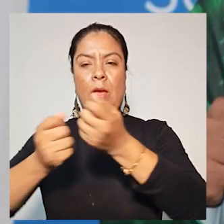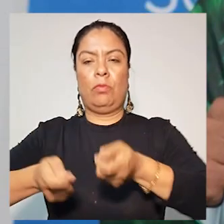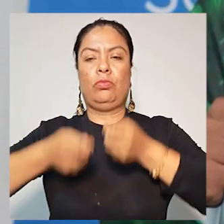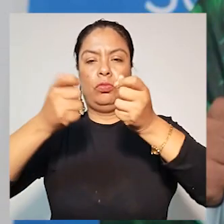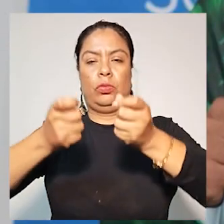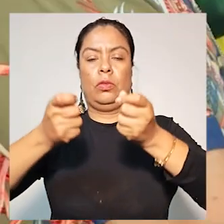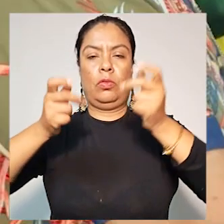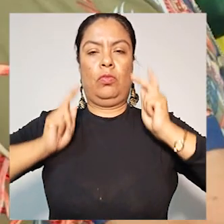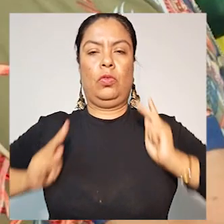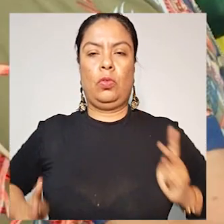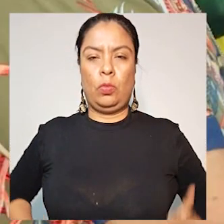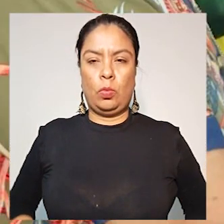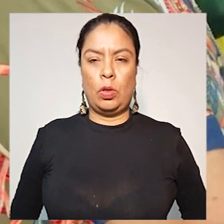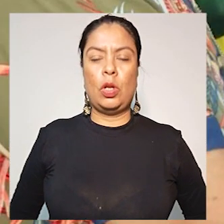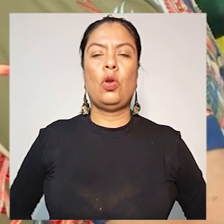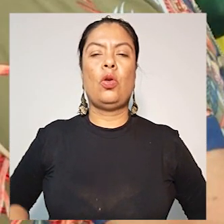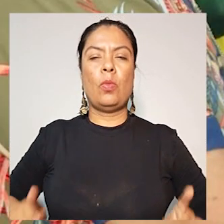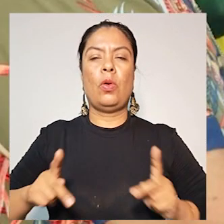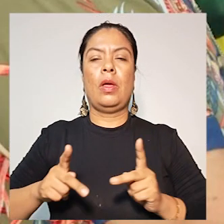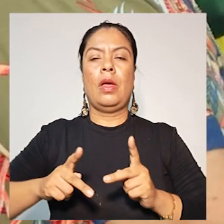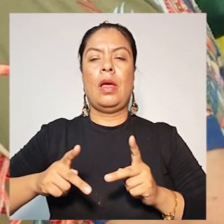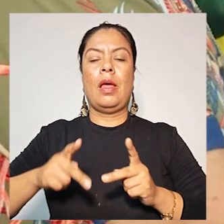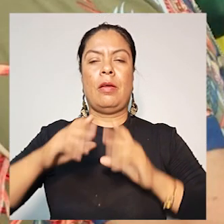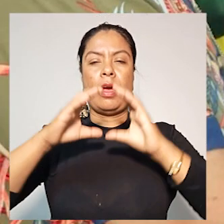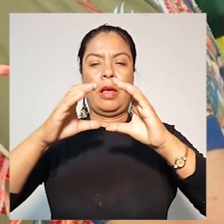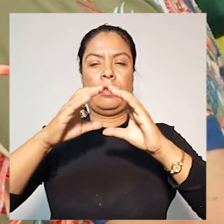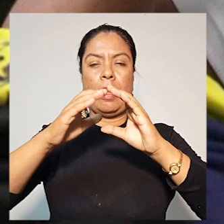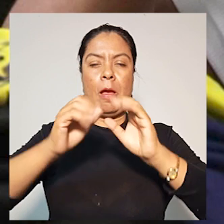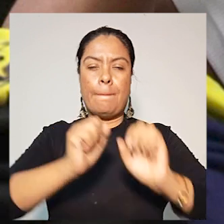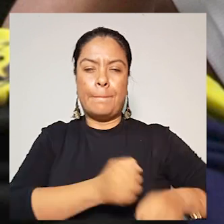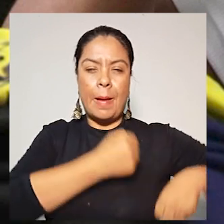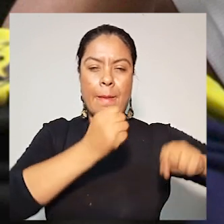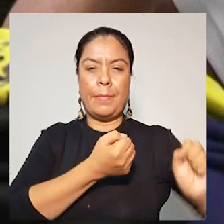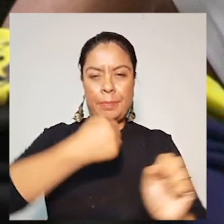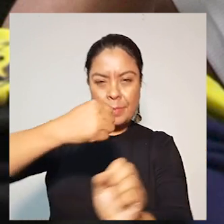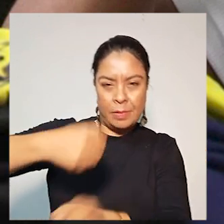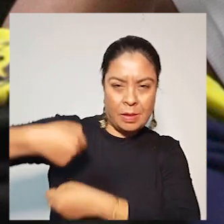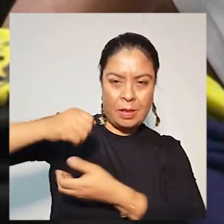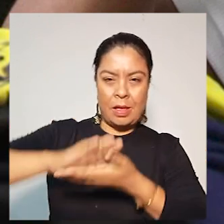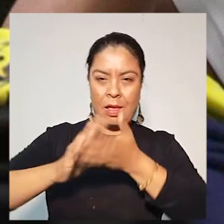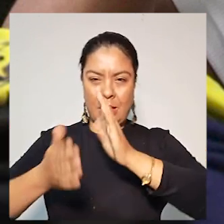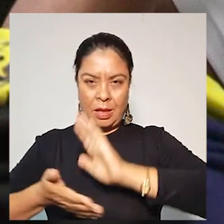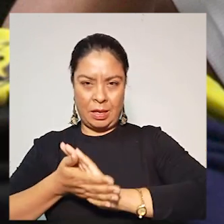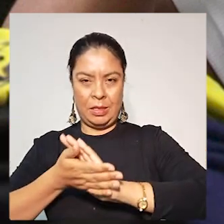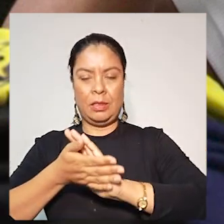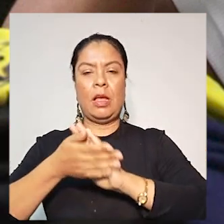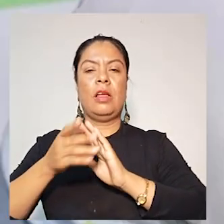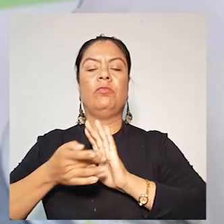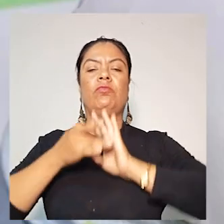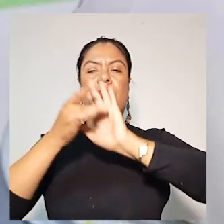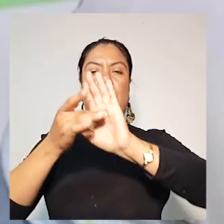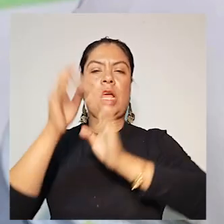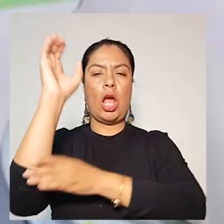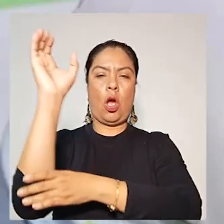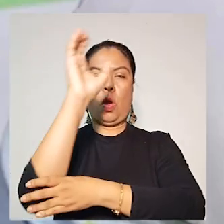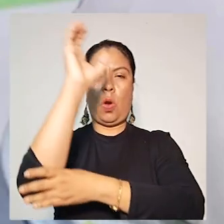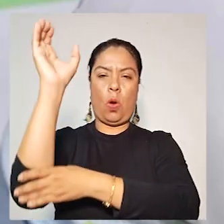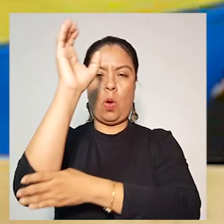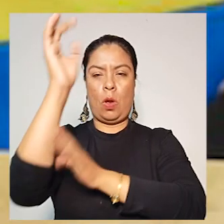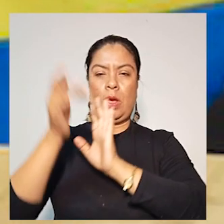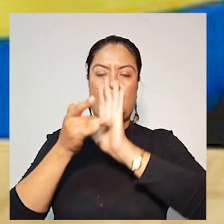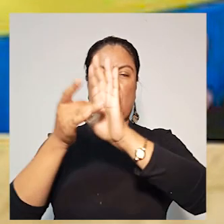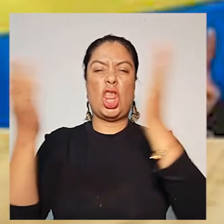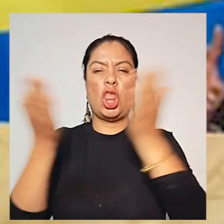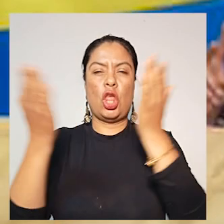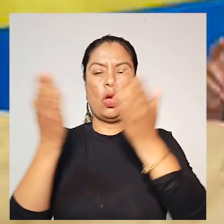completa dotación de uniformes al equipo de rafting Caquetá Remando por la Paz, que representará a Colombia en el campeonato mundial de esta disciplina, a